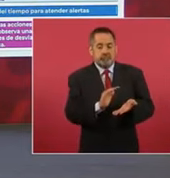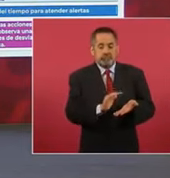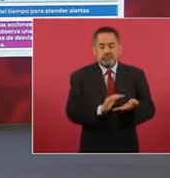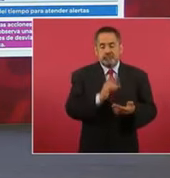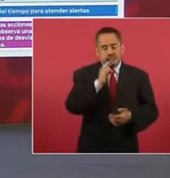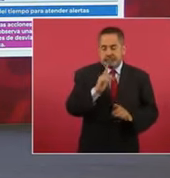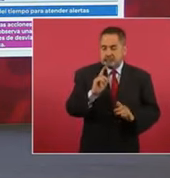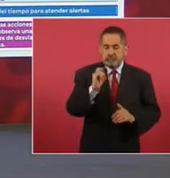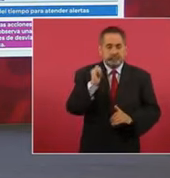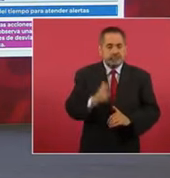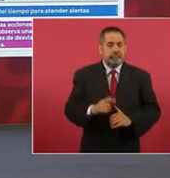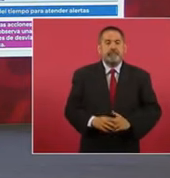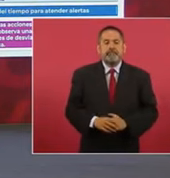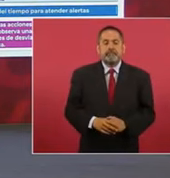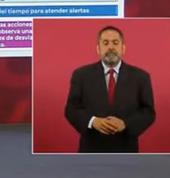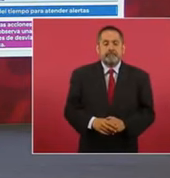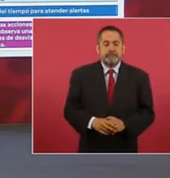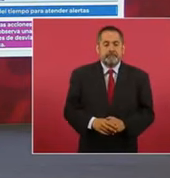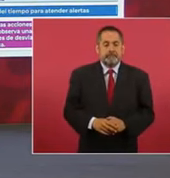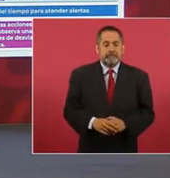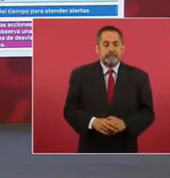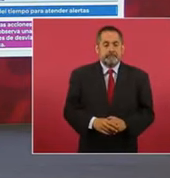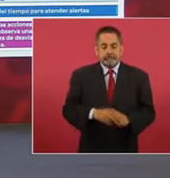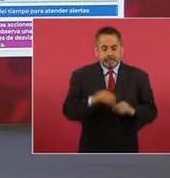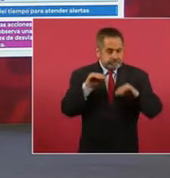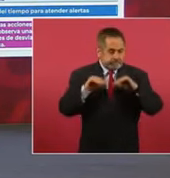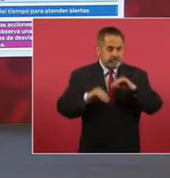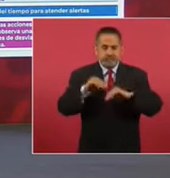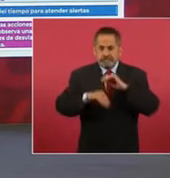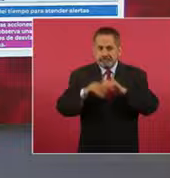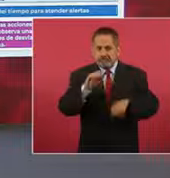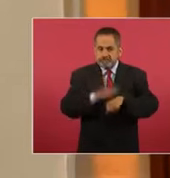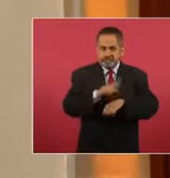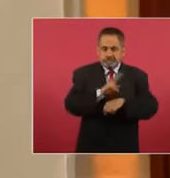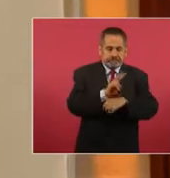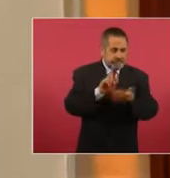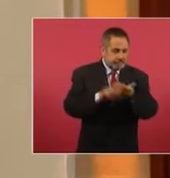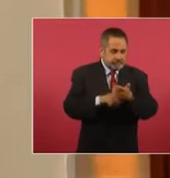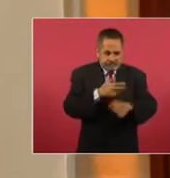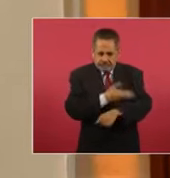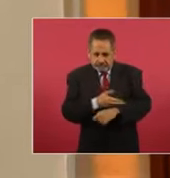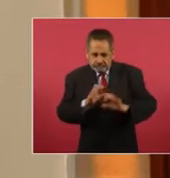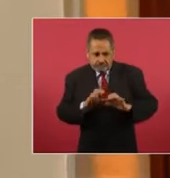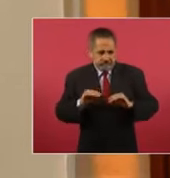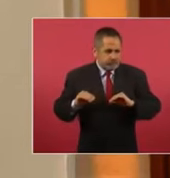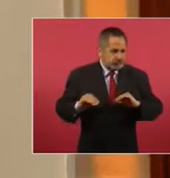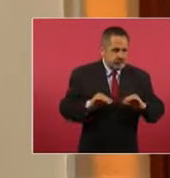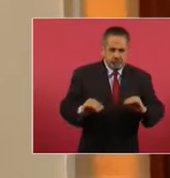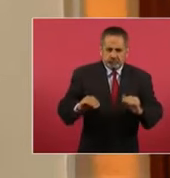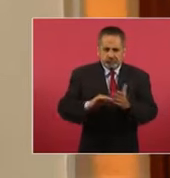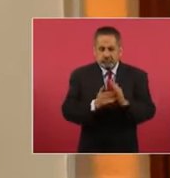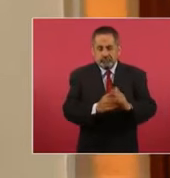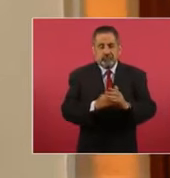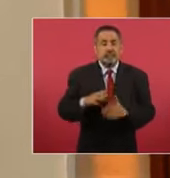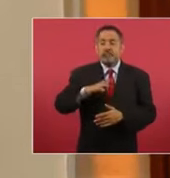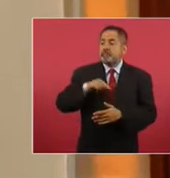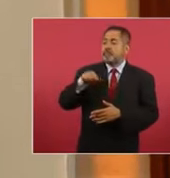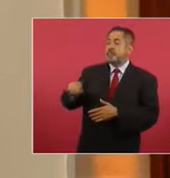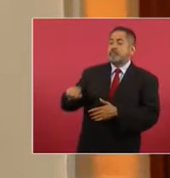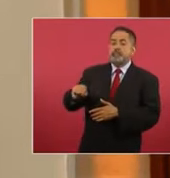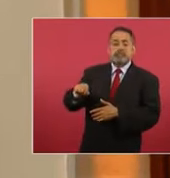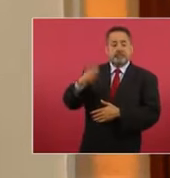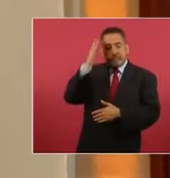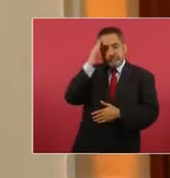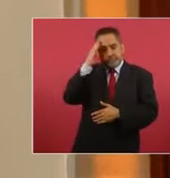avanzando y se van implementando más acciones, coordinaciones. Tenemos un centro coordinador